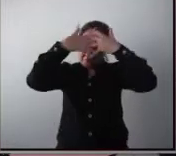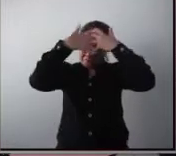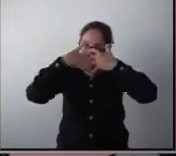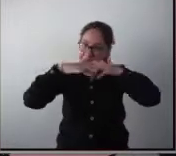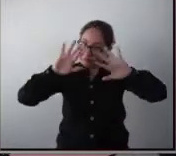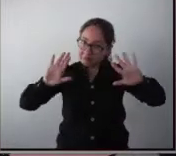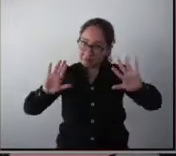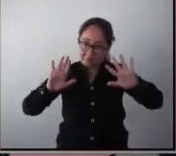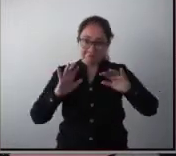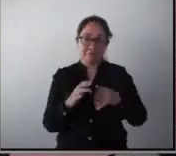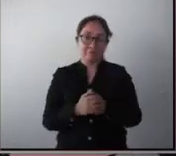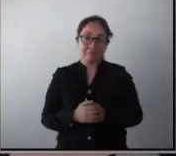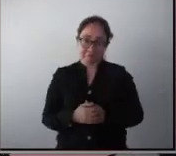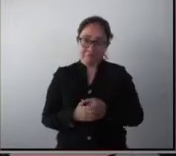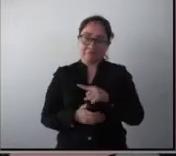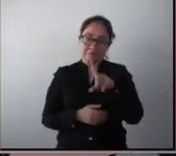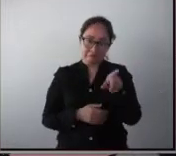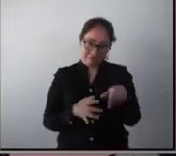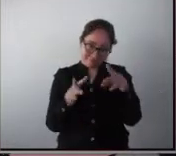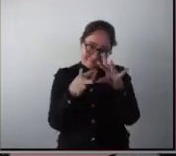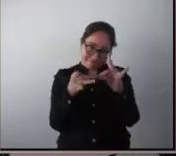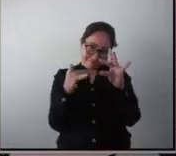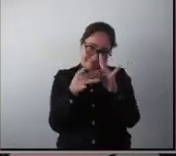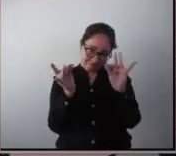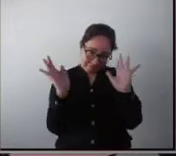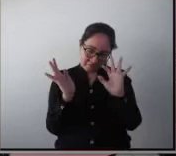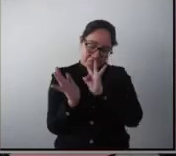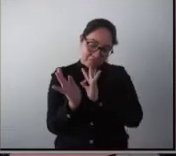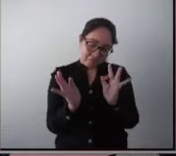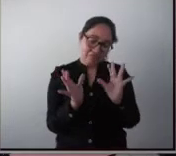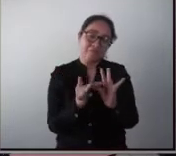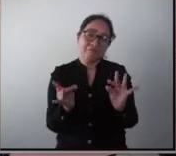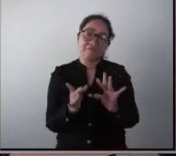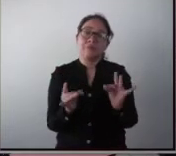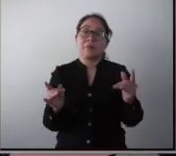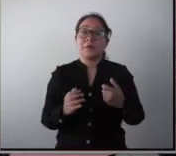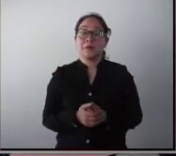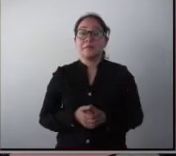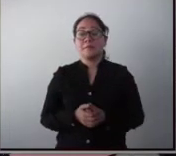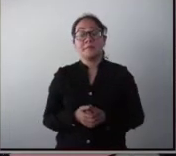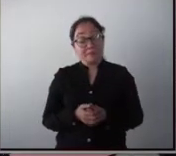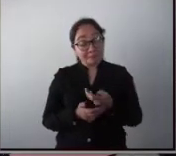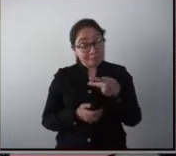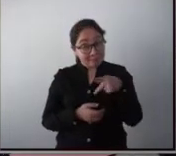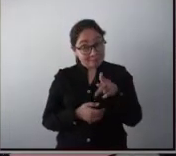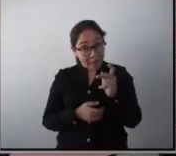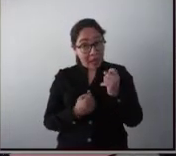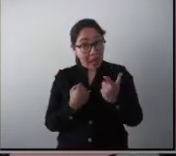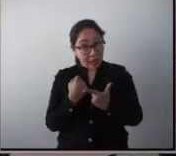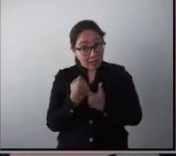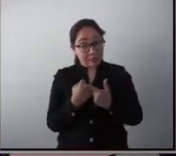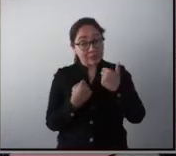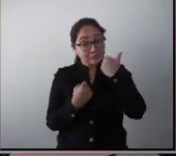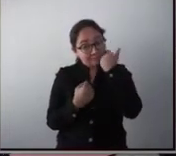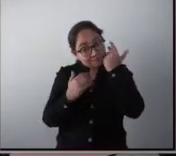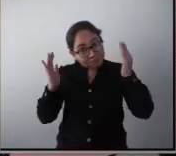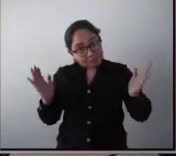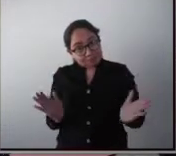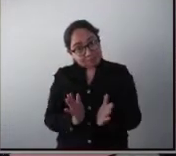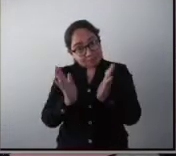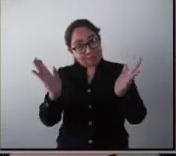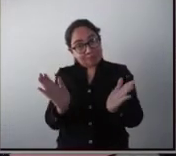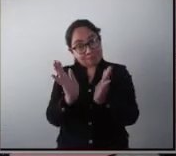en otro momento lo platicaremos, lo podemos platicar, pero algo que queremos inducir en los niños